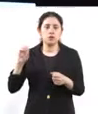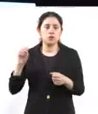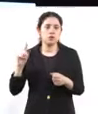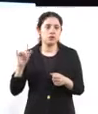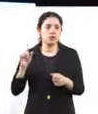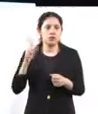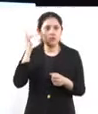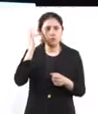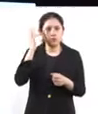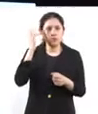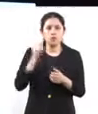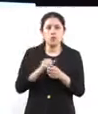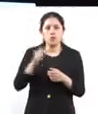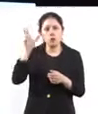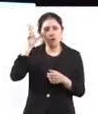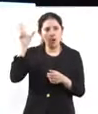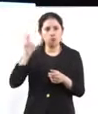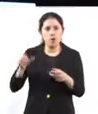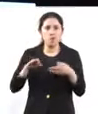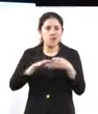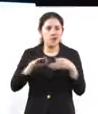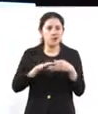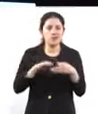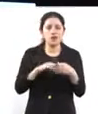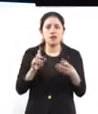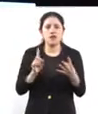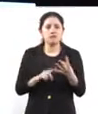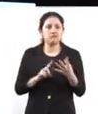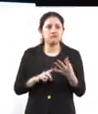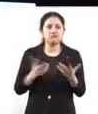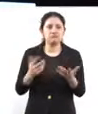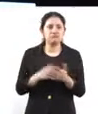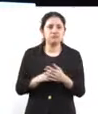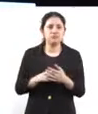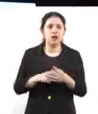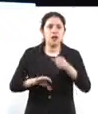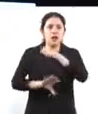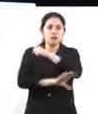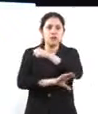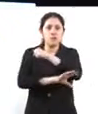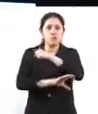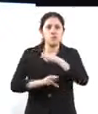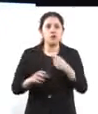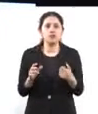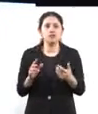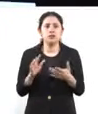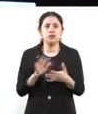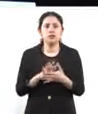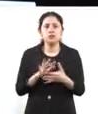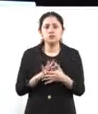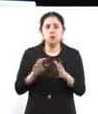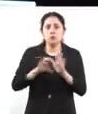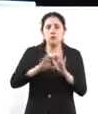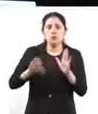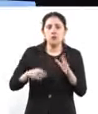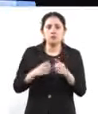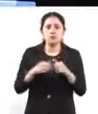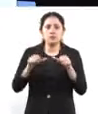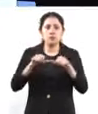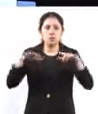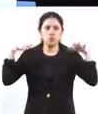Centro de Algo que tiene una oferta cultural importante, la Arena CBMX, si ustedes le abren, voy a abrir el Auditorio Nacional,